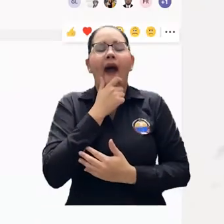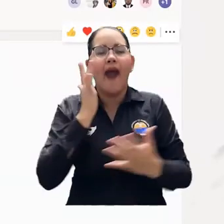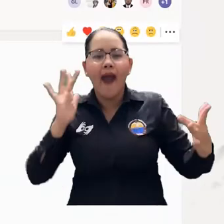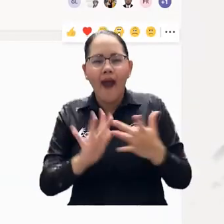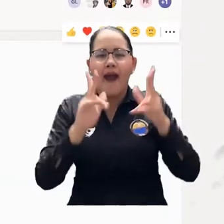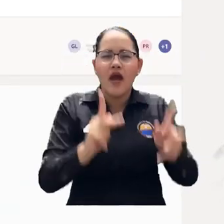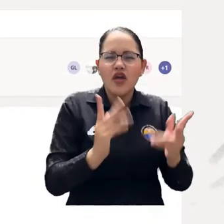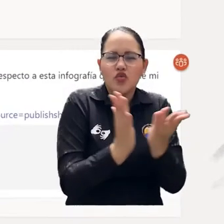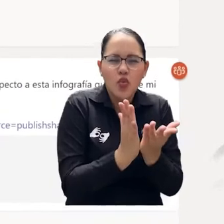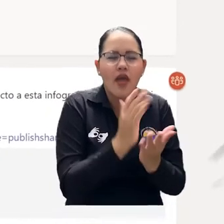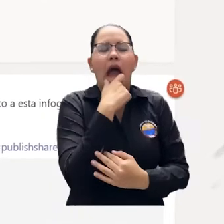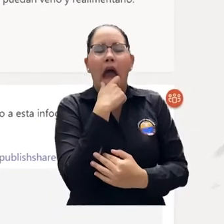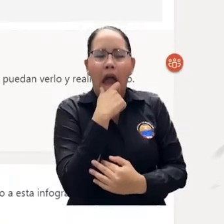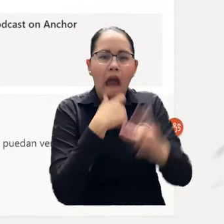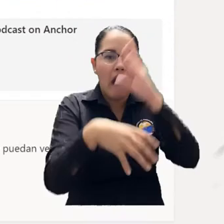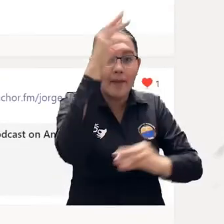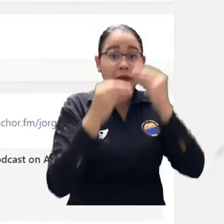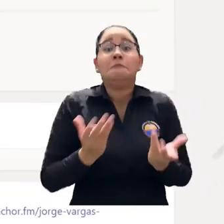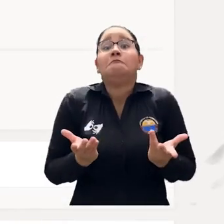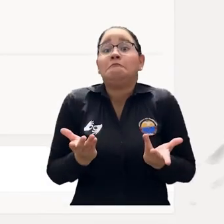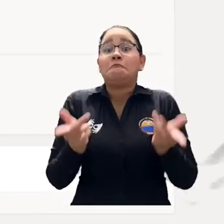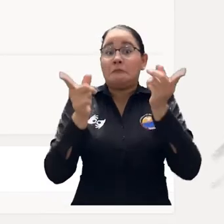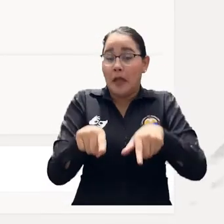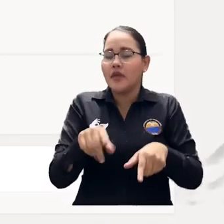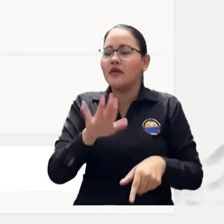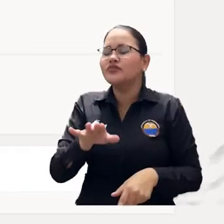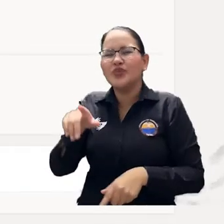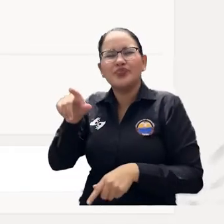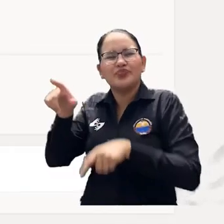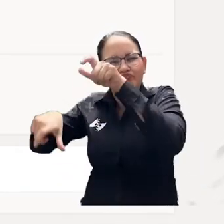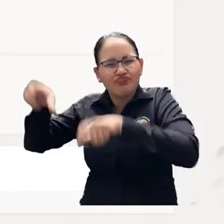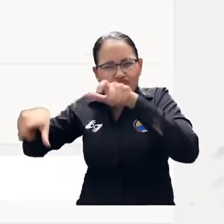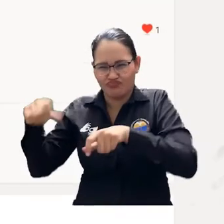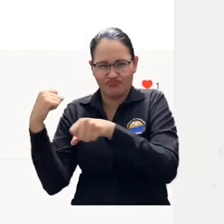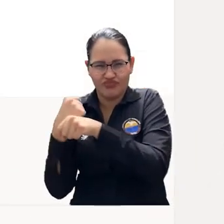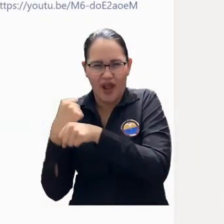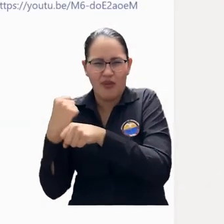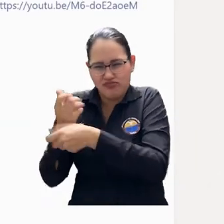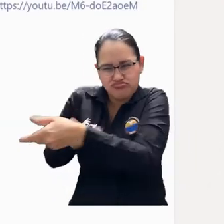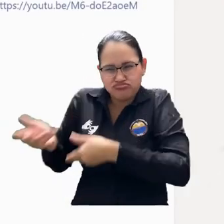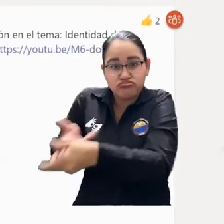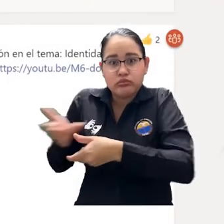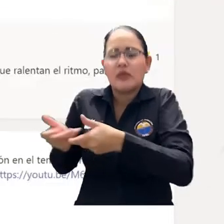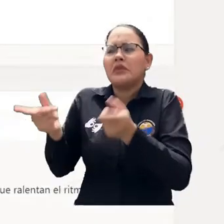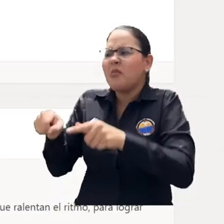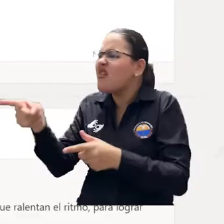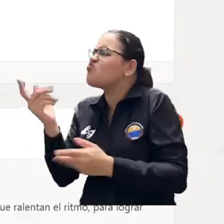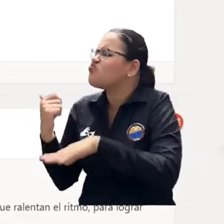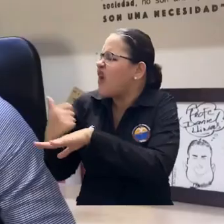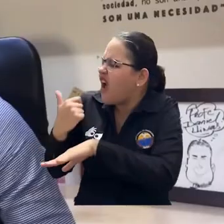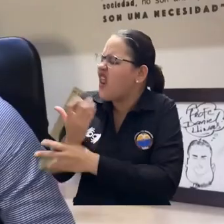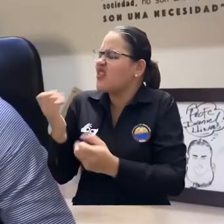Asimismo, también tuvimos la posibilidad de compartir el trabajo realizado con otros colegas y de esta manera